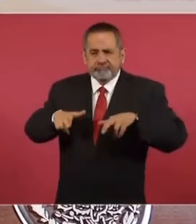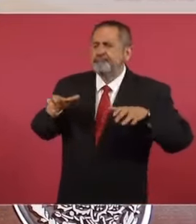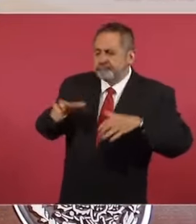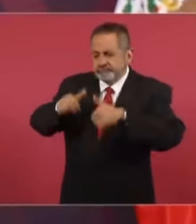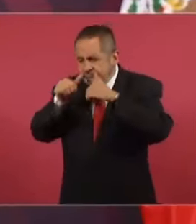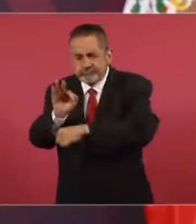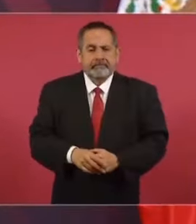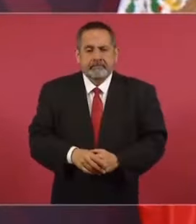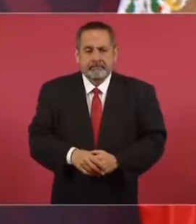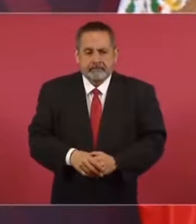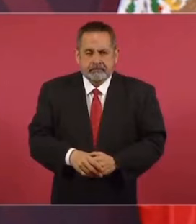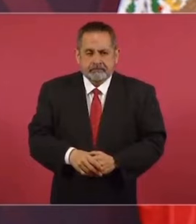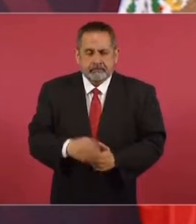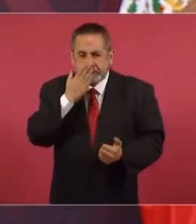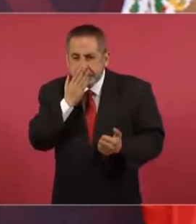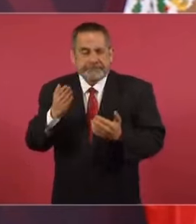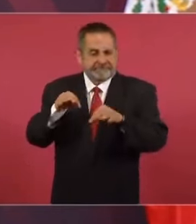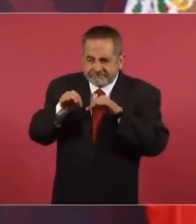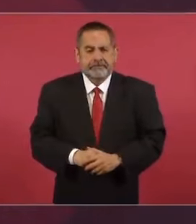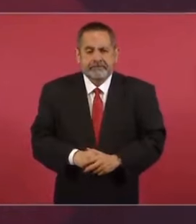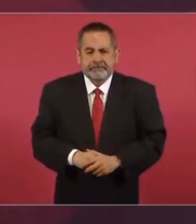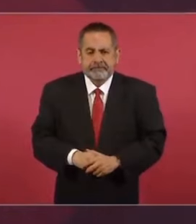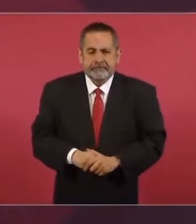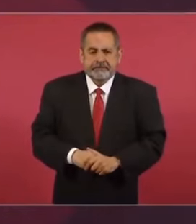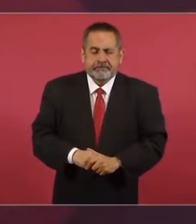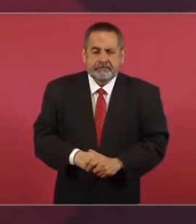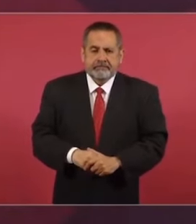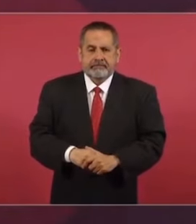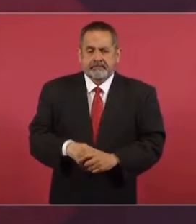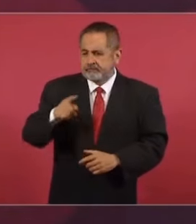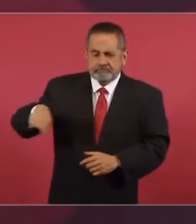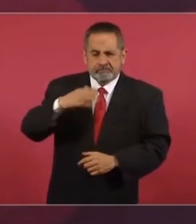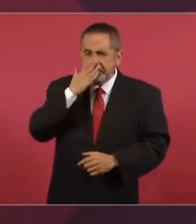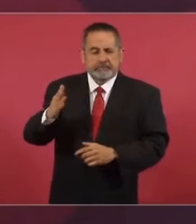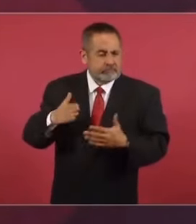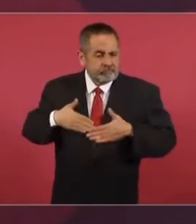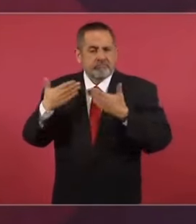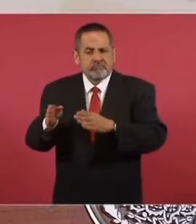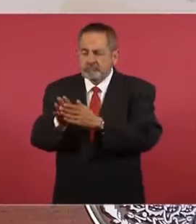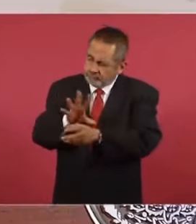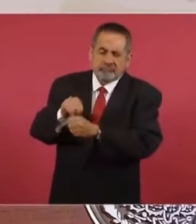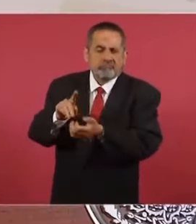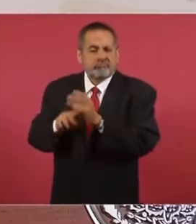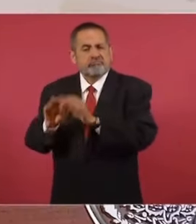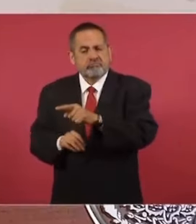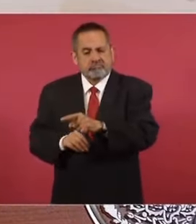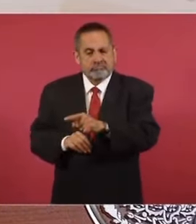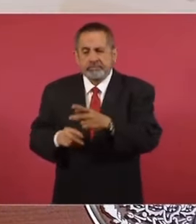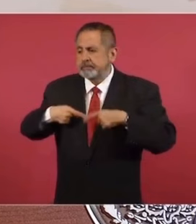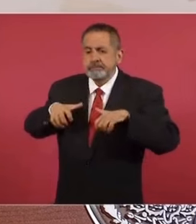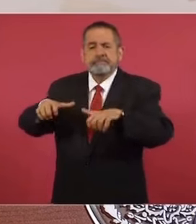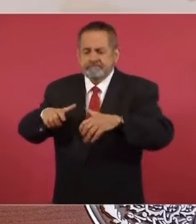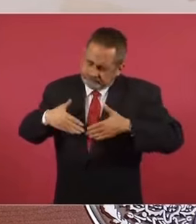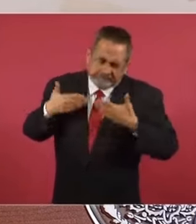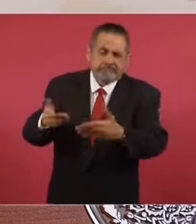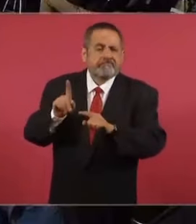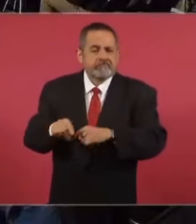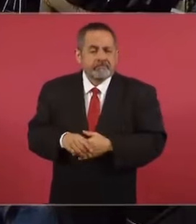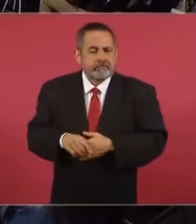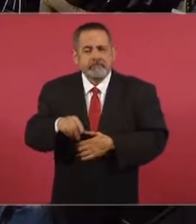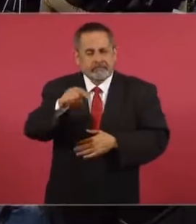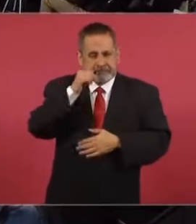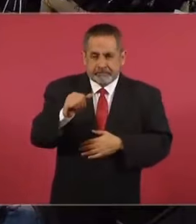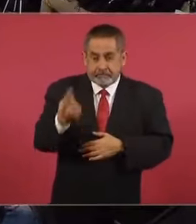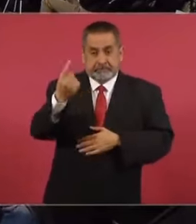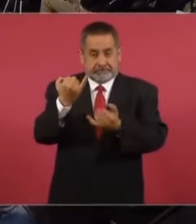honesta, trabajadora, responsable. Y nosotros le tenemos mucha confianza, como le tiene confianza el pueblo de Tamaulipas. Se presenta un